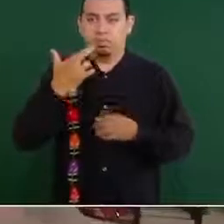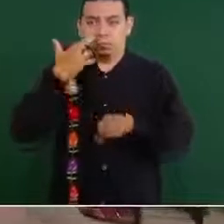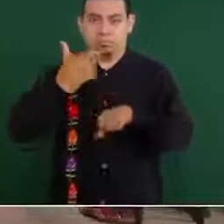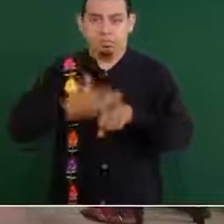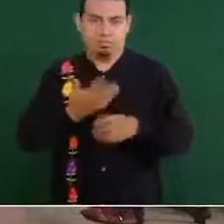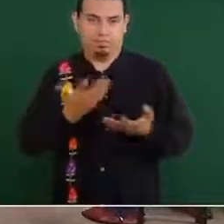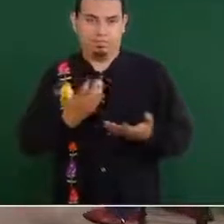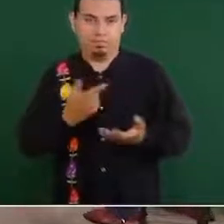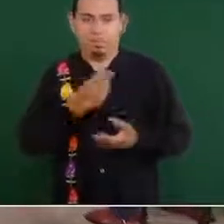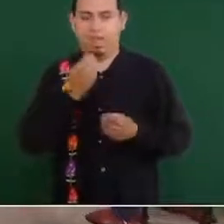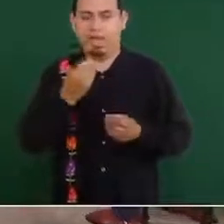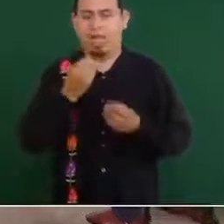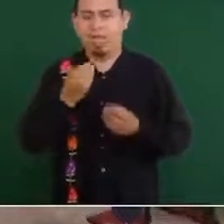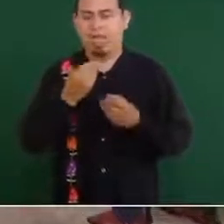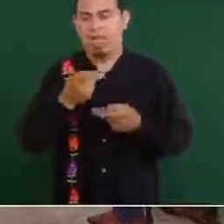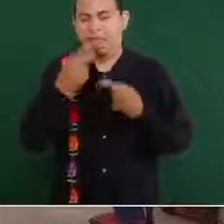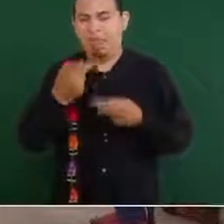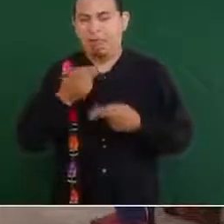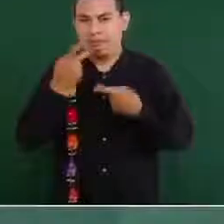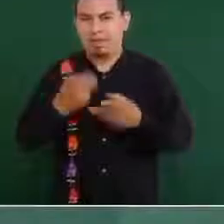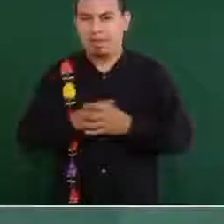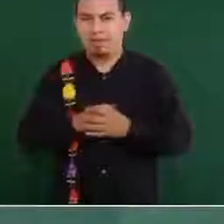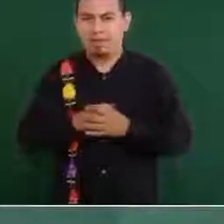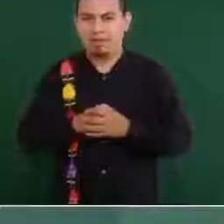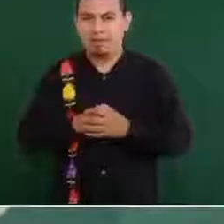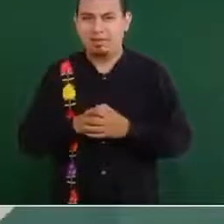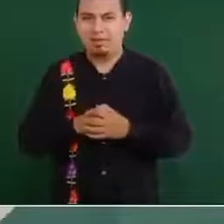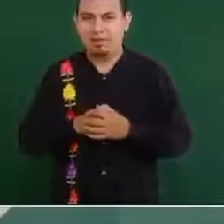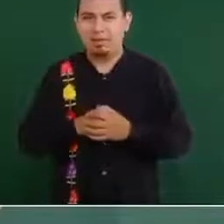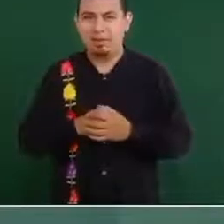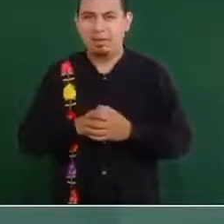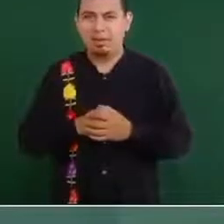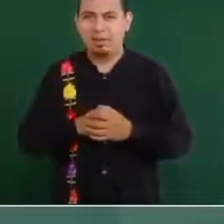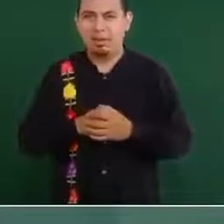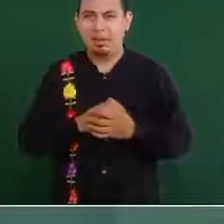Mucho. Ayuda el que no estorba,